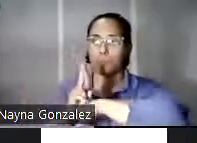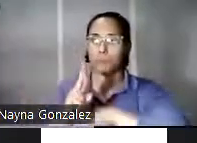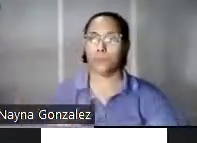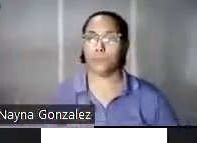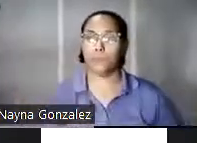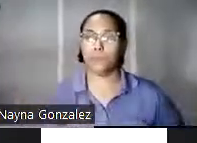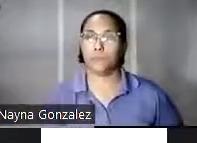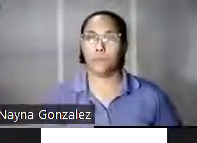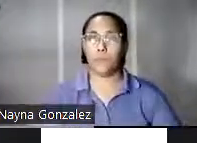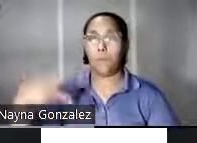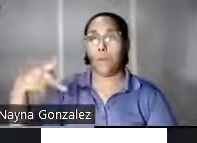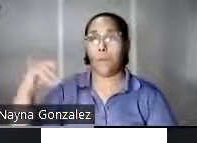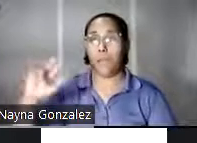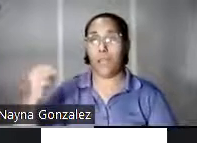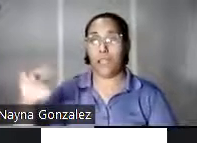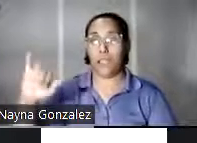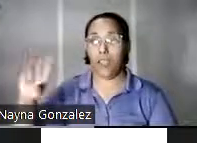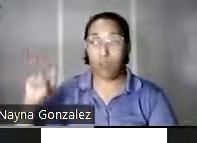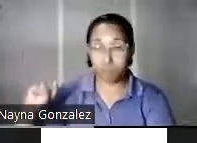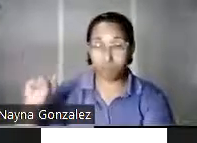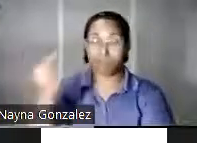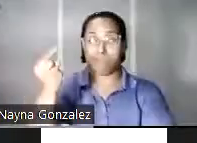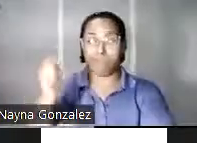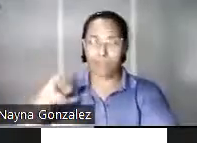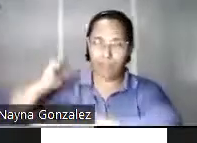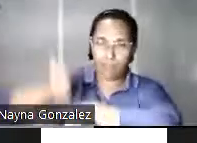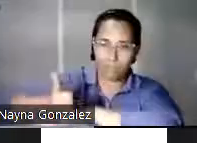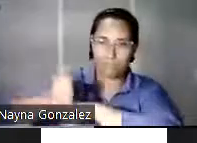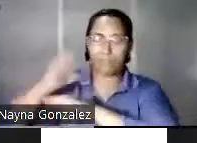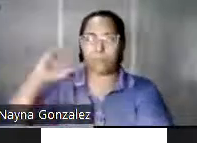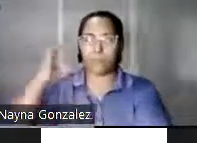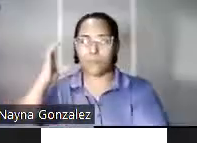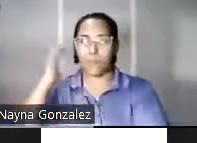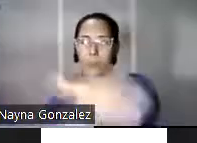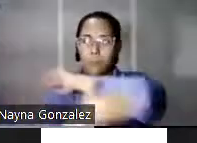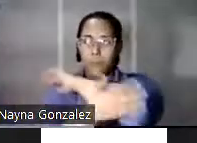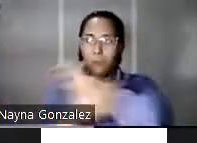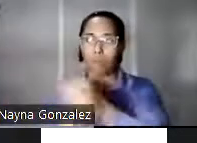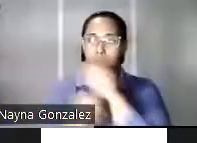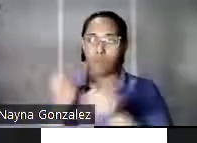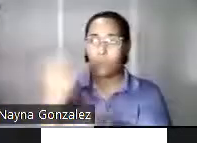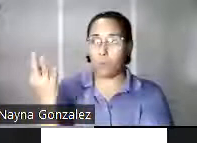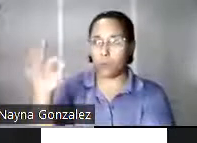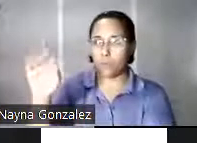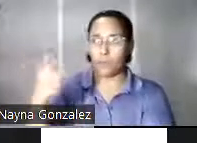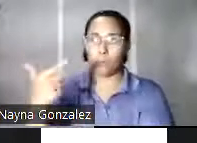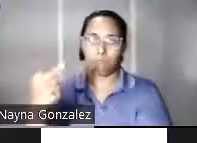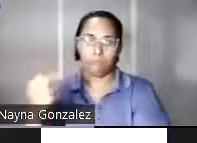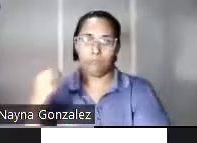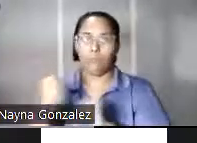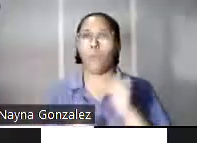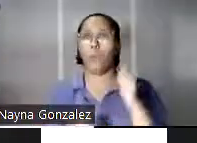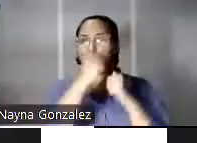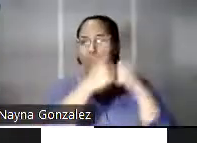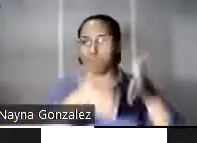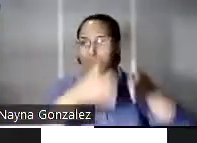Piñero fue el primero que operó una estación de radio en el país en el año 1921, construyó una en